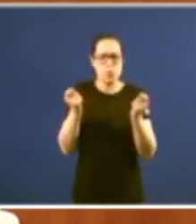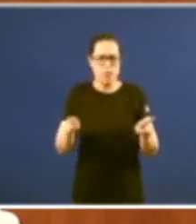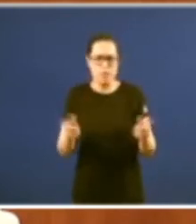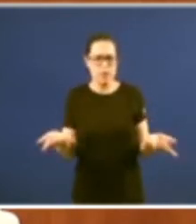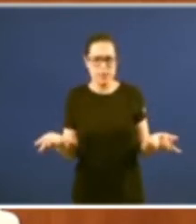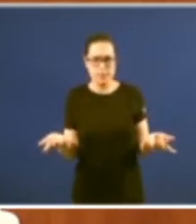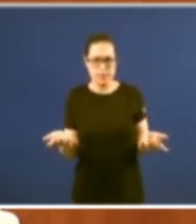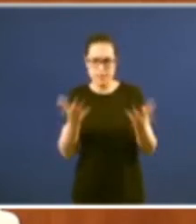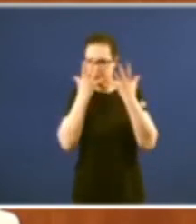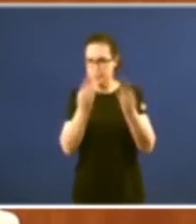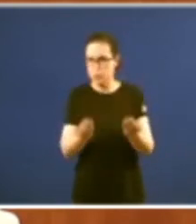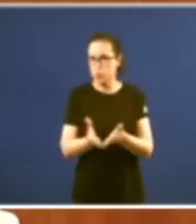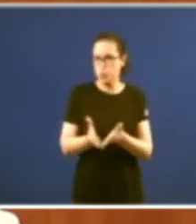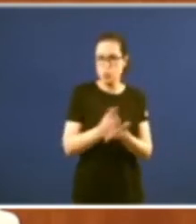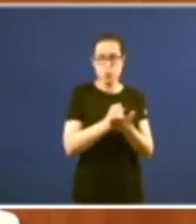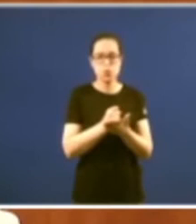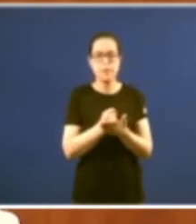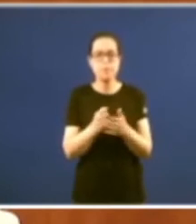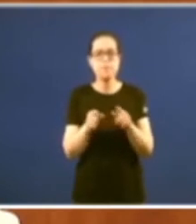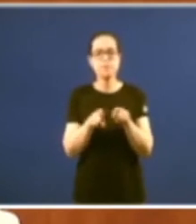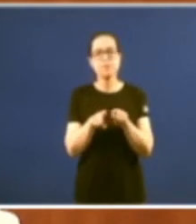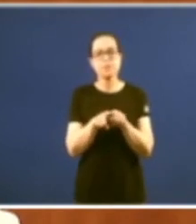Foi por decilo d'angun xeito